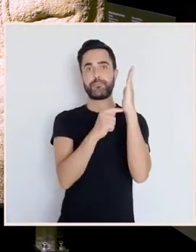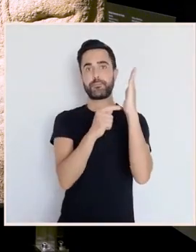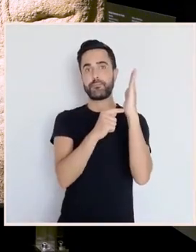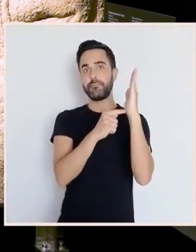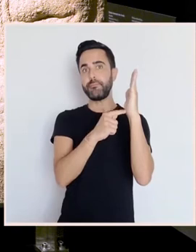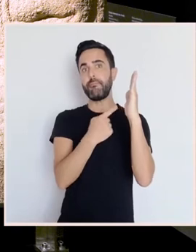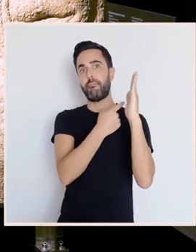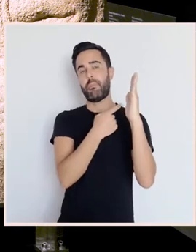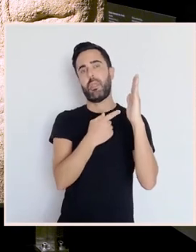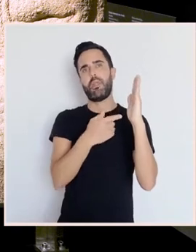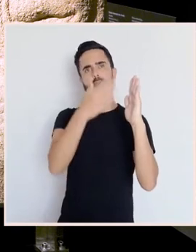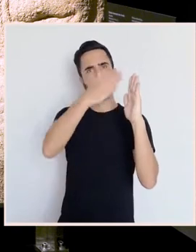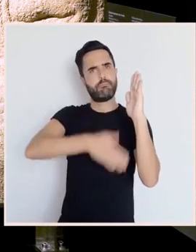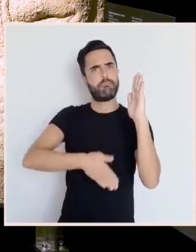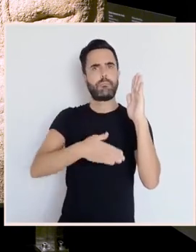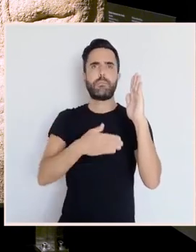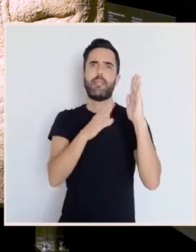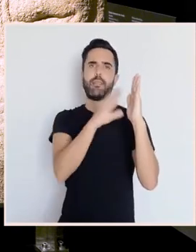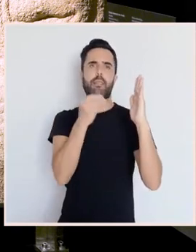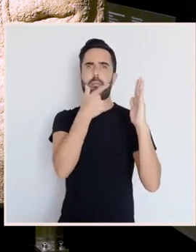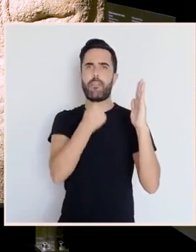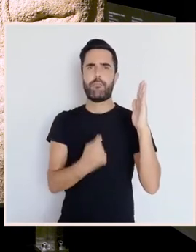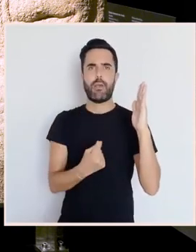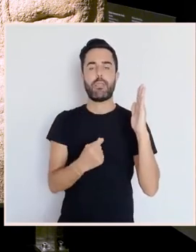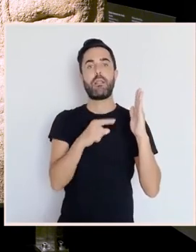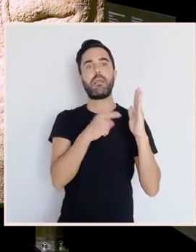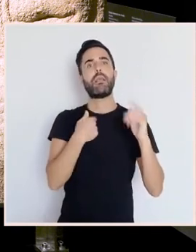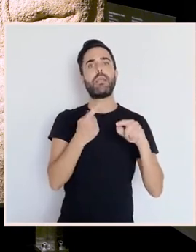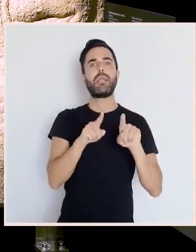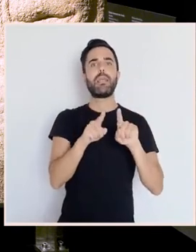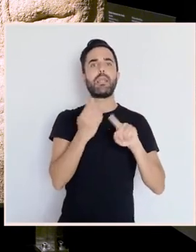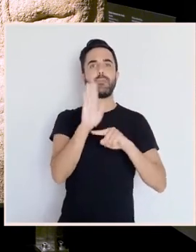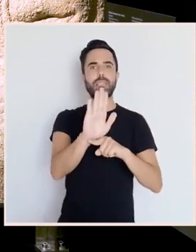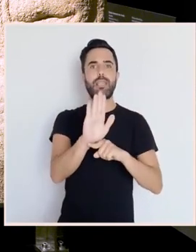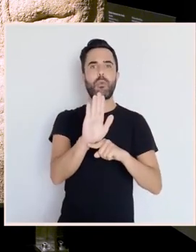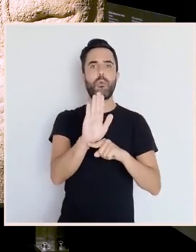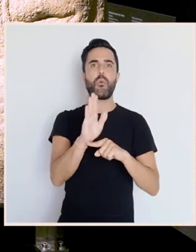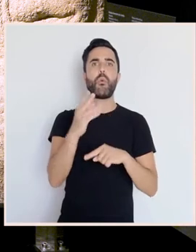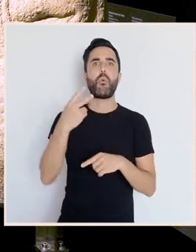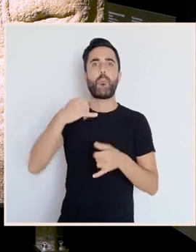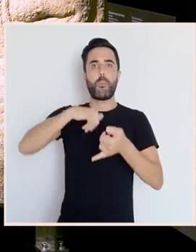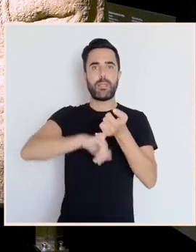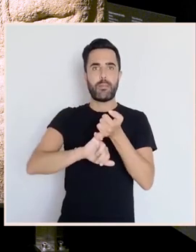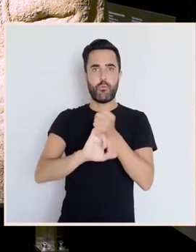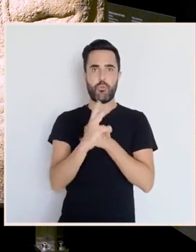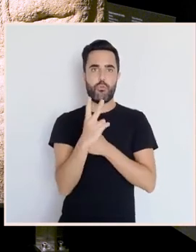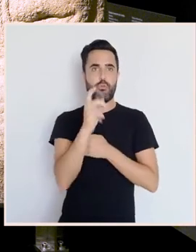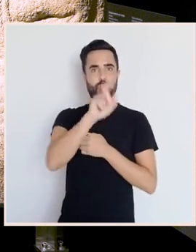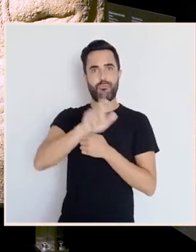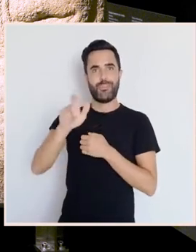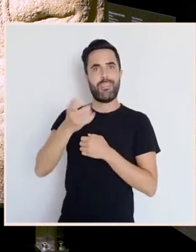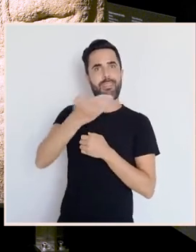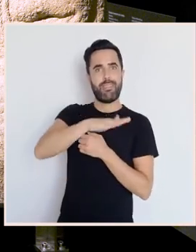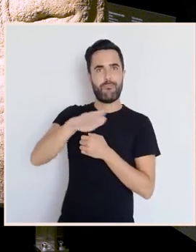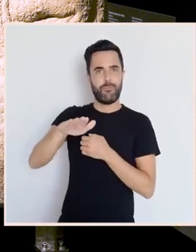de interpretar. Nela, pensase que temos representada un matrimonio, unha parella de difuntos. É interesante